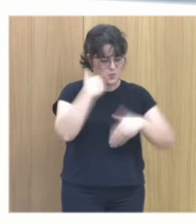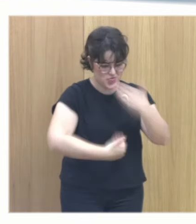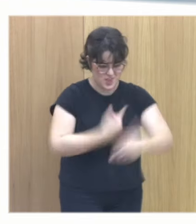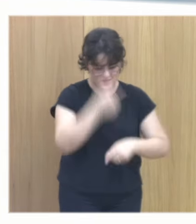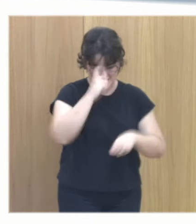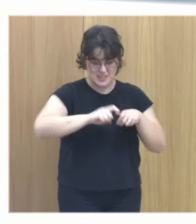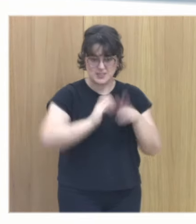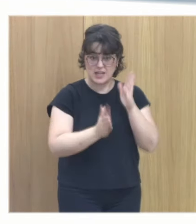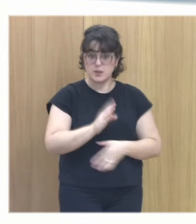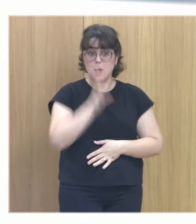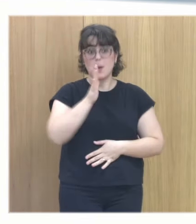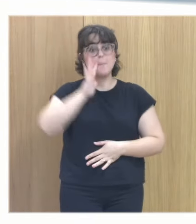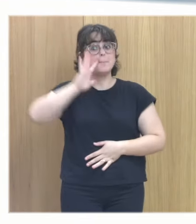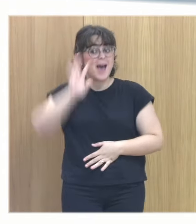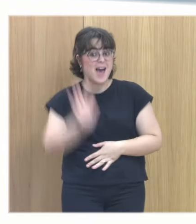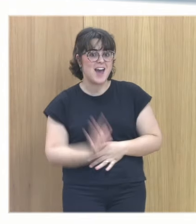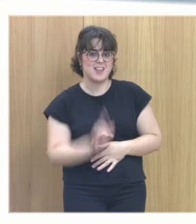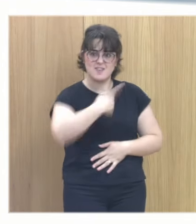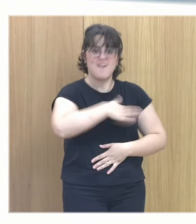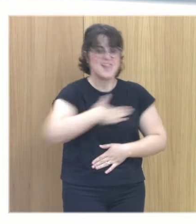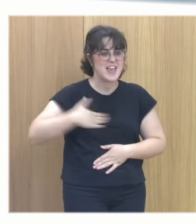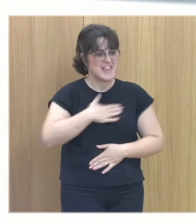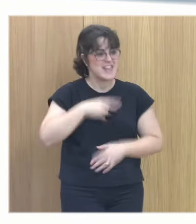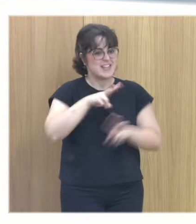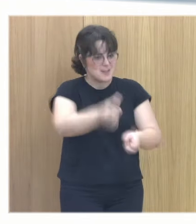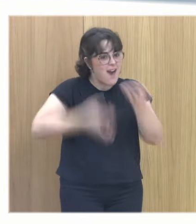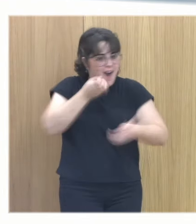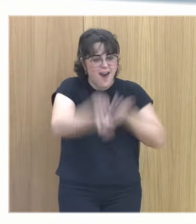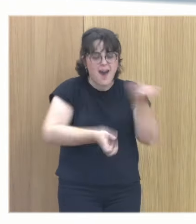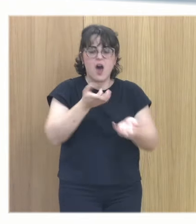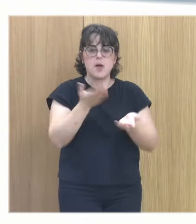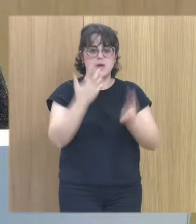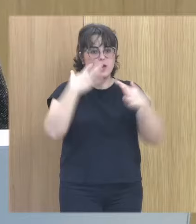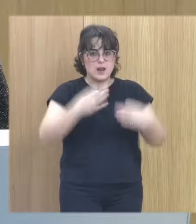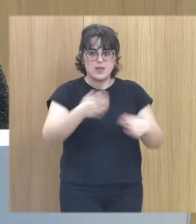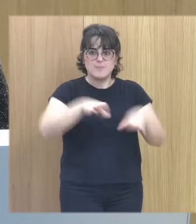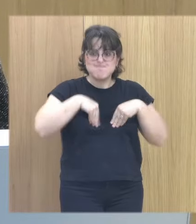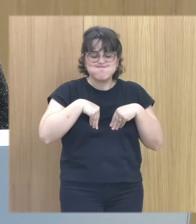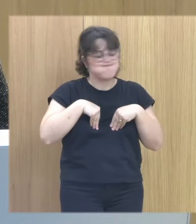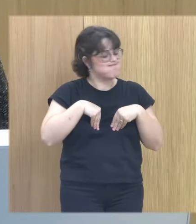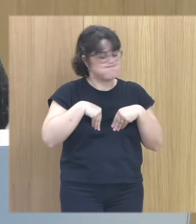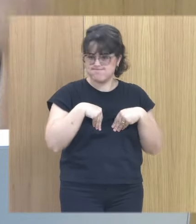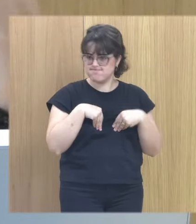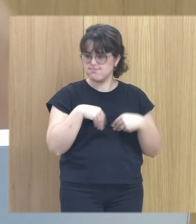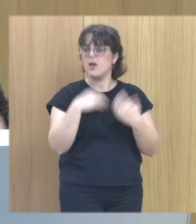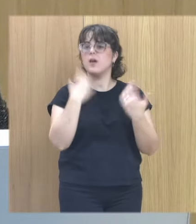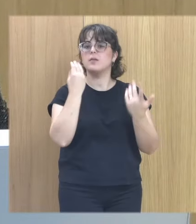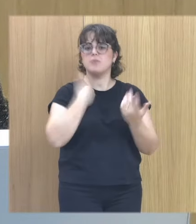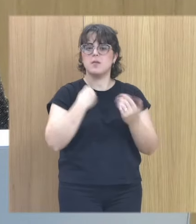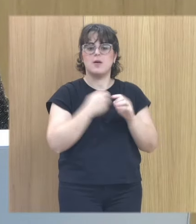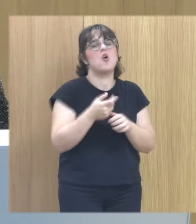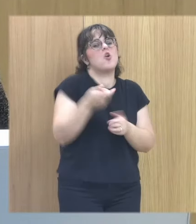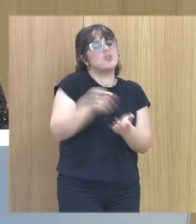porque aparentemente van a estar dispuestos a hablar del tema pero no pueden sostenerlo entonces vuelvo a ir un paso